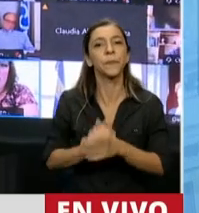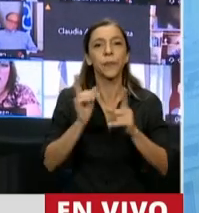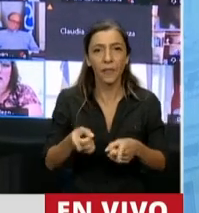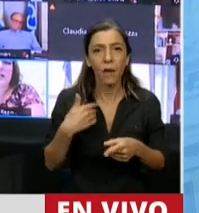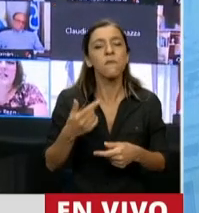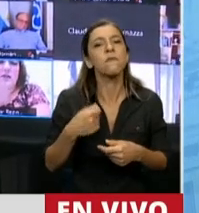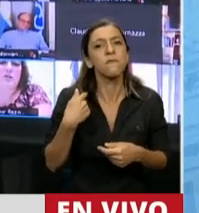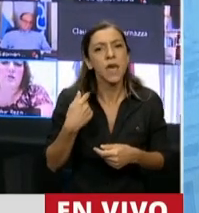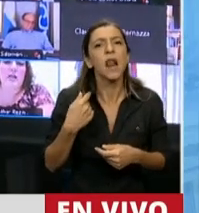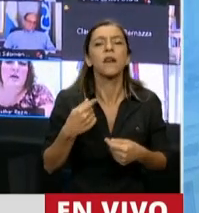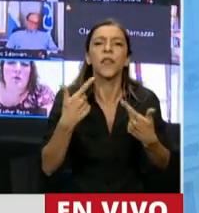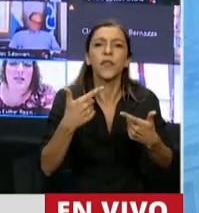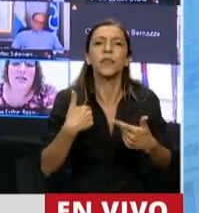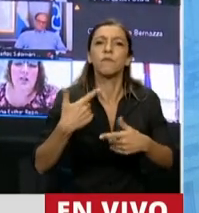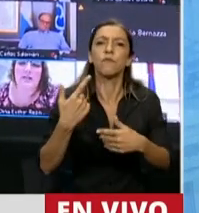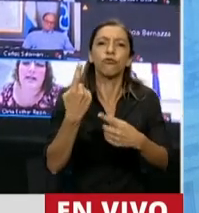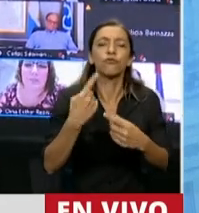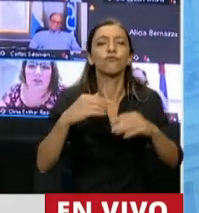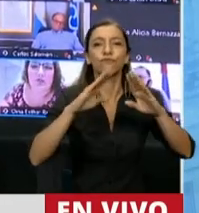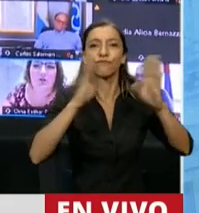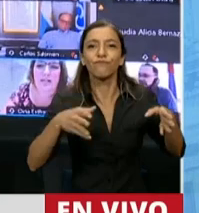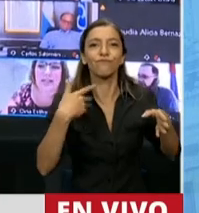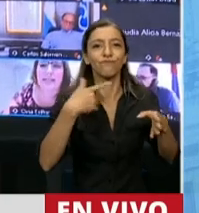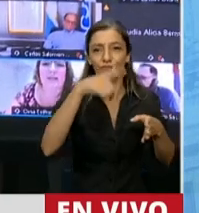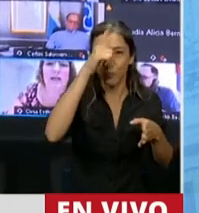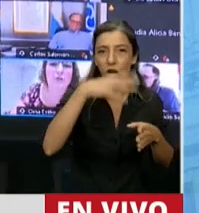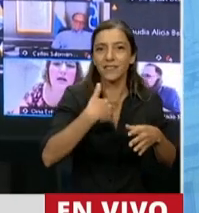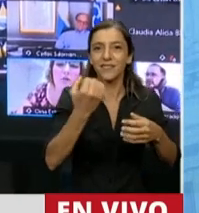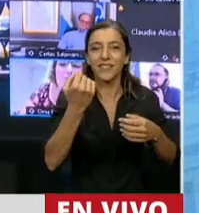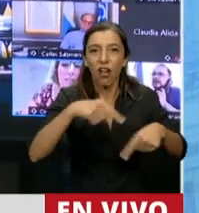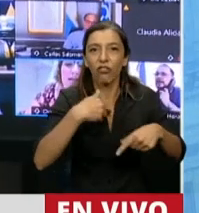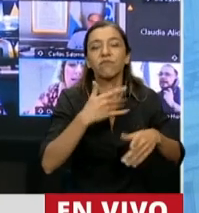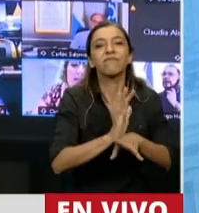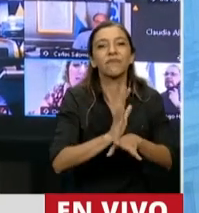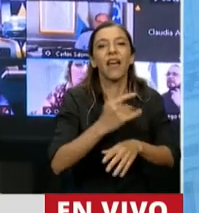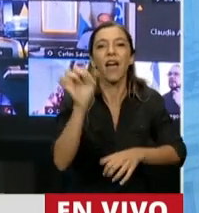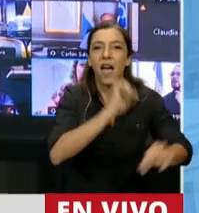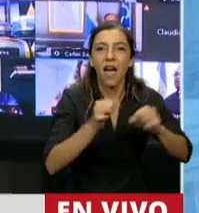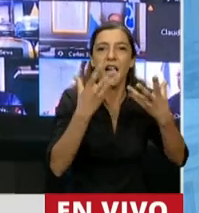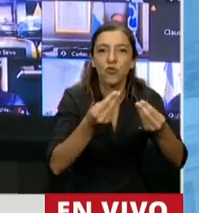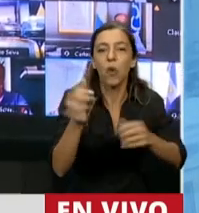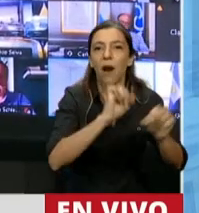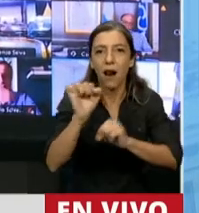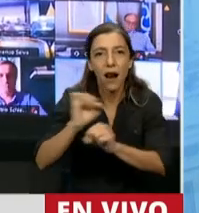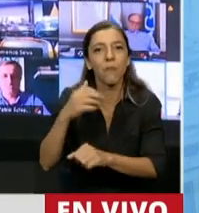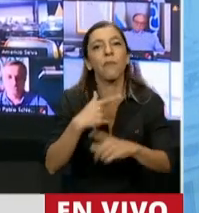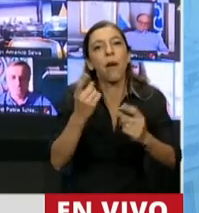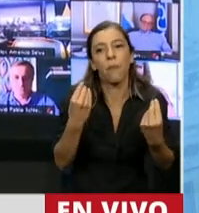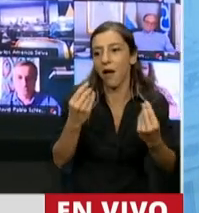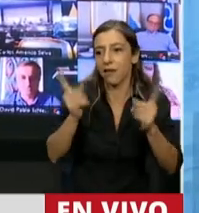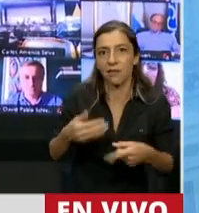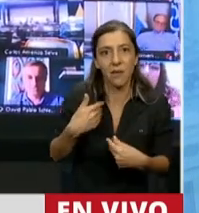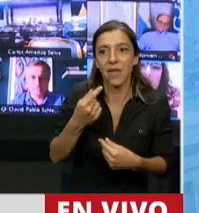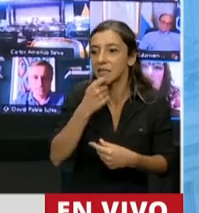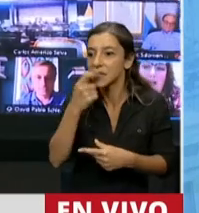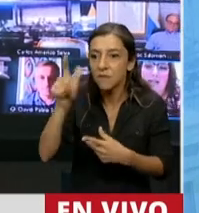higienizando las unidades móviles y los destacamentos. Se entregaron más de un millar de kits con elementos de higiene para las personas que daban positivos en